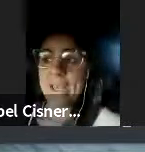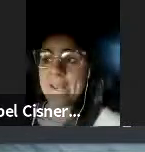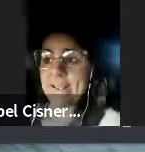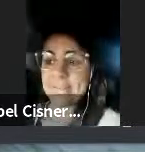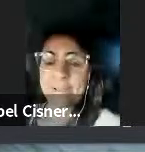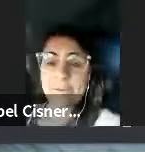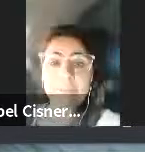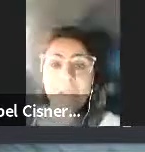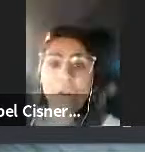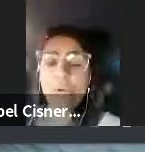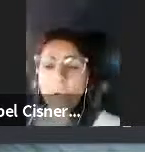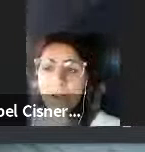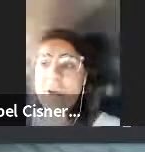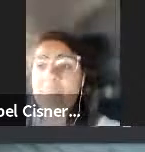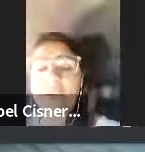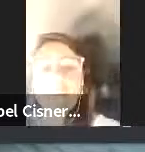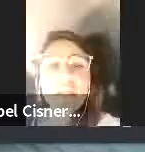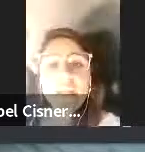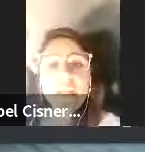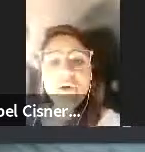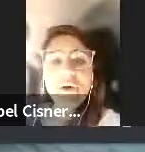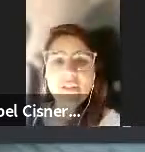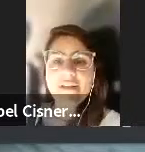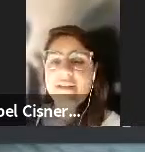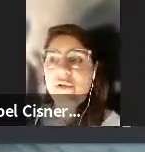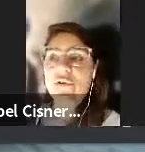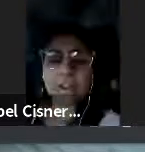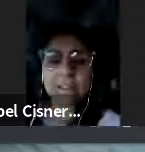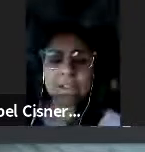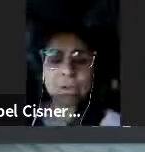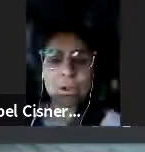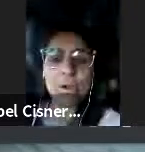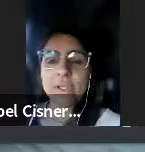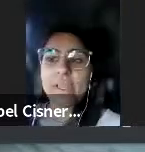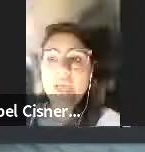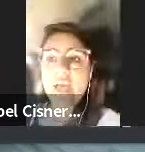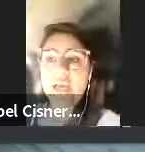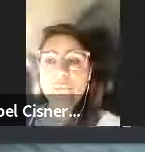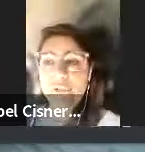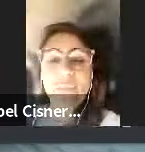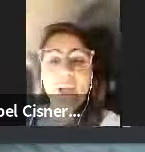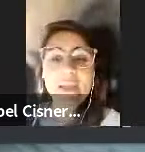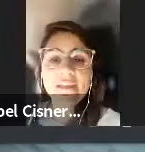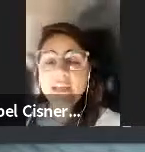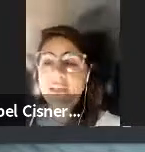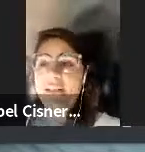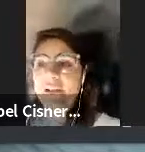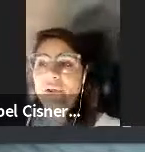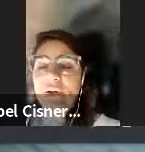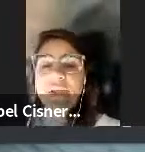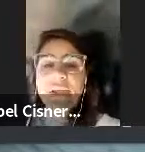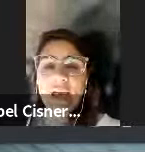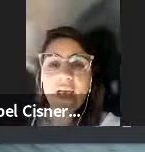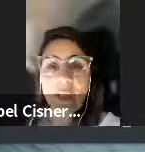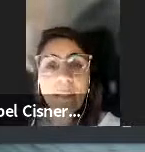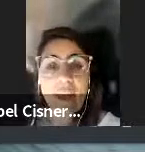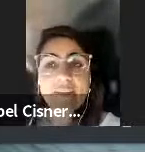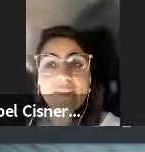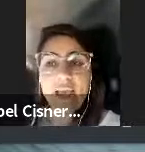también con la NASA lo cual nos ha permitido desarrollar tecnología en nuestro país tecnología